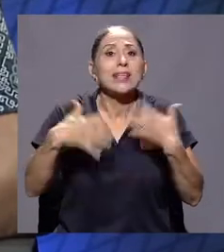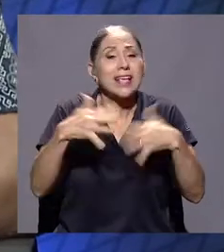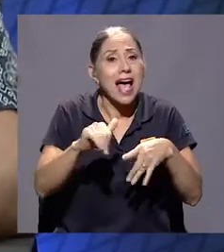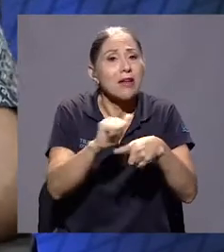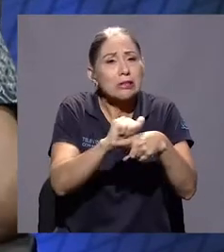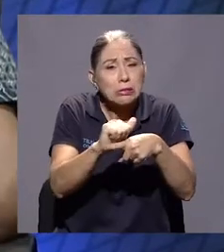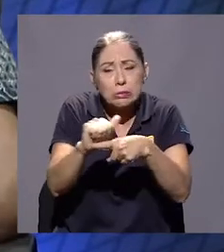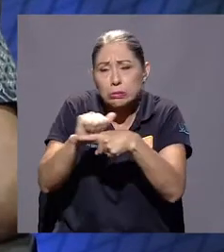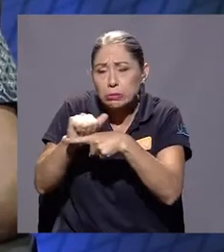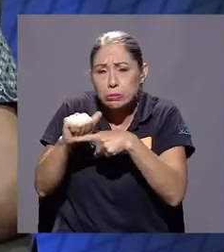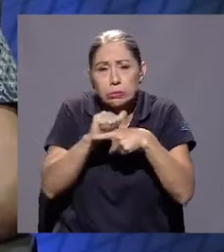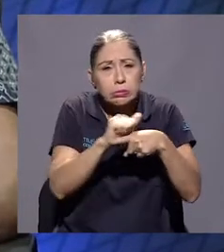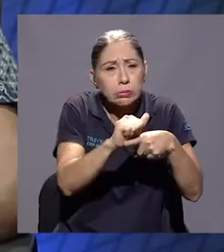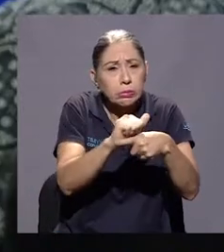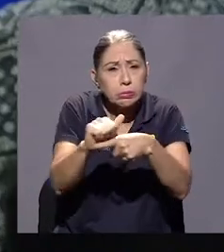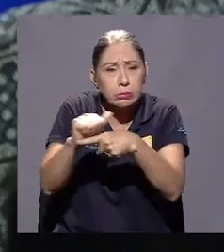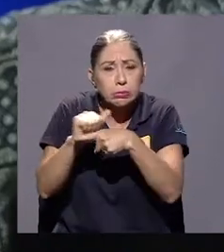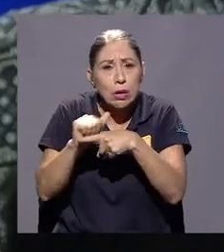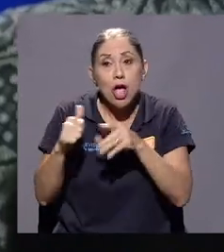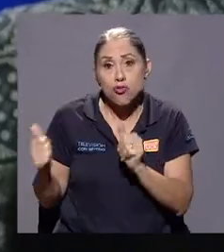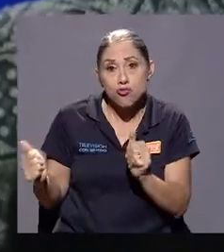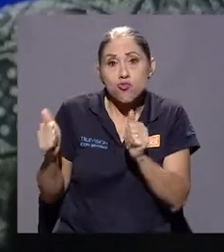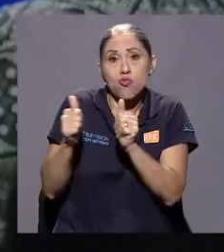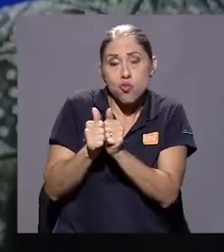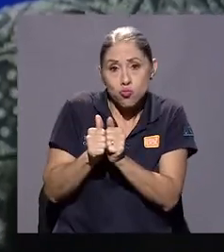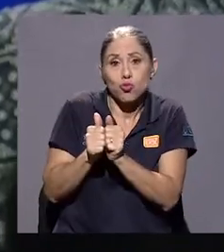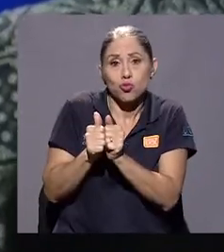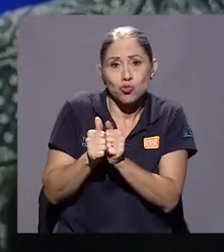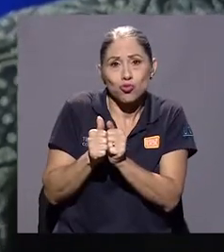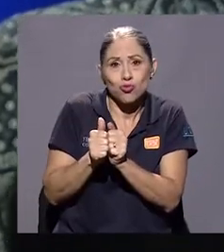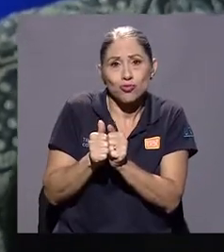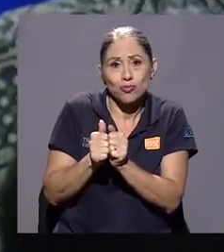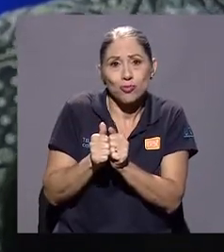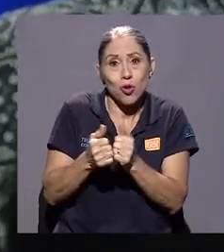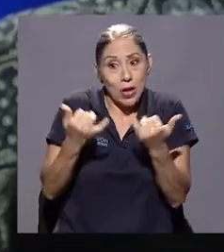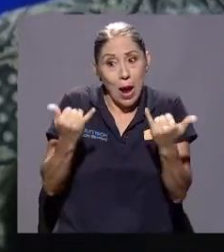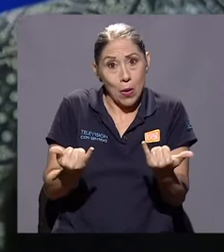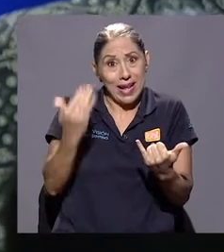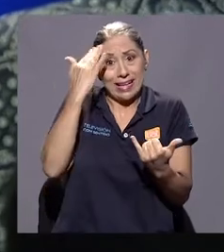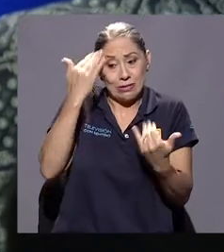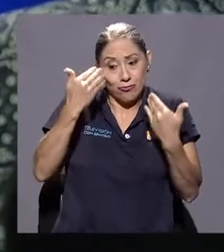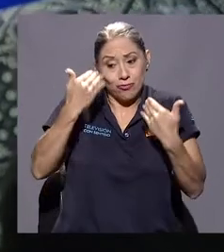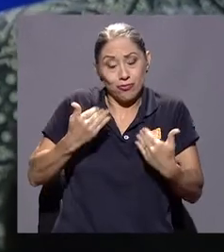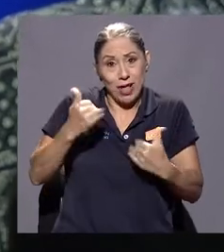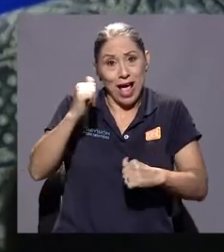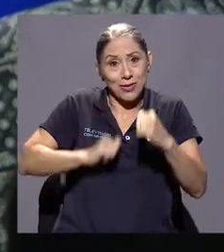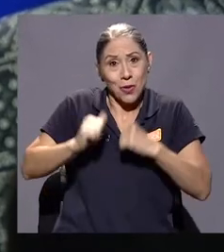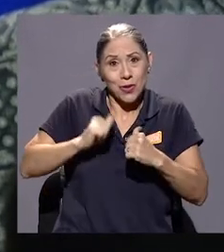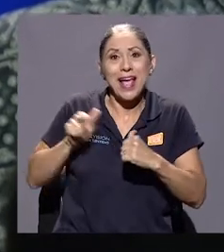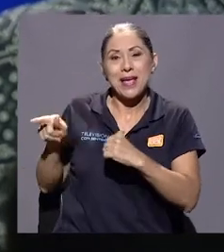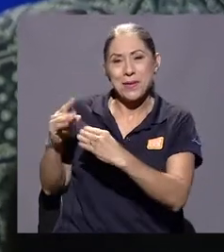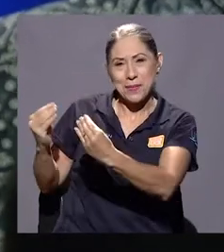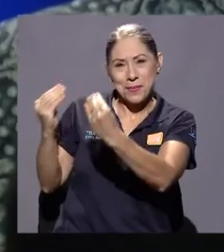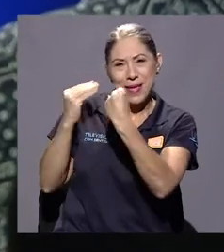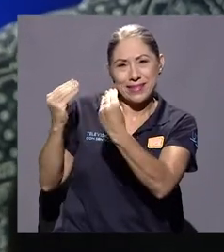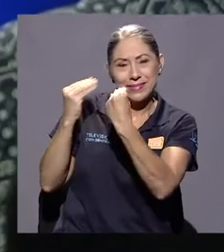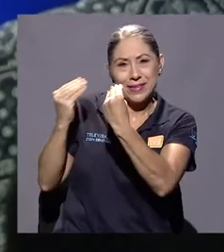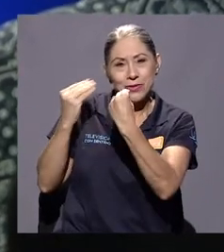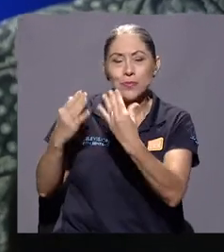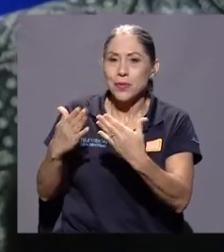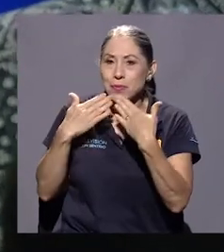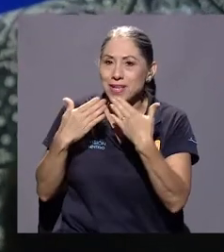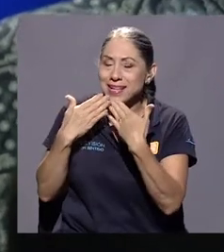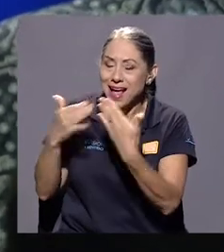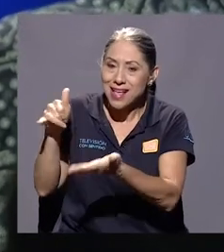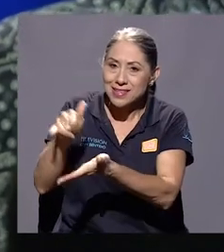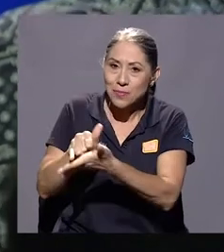estamos haciendo ensayos, y, pues, juntos, lo que conocen de actor hoy, me enseñó a mí César. La verdad,